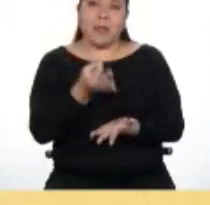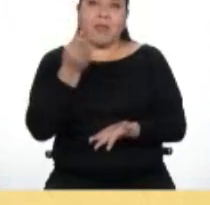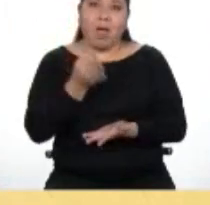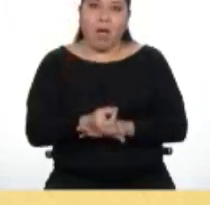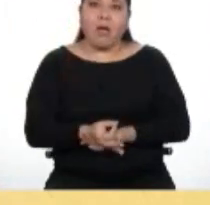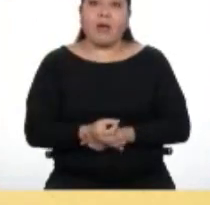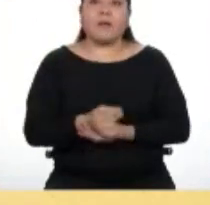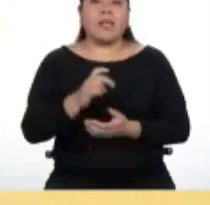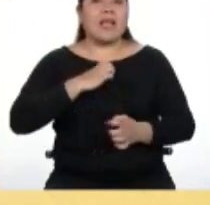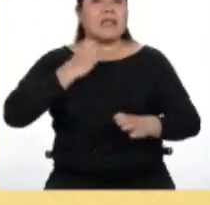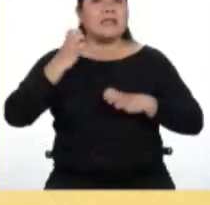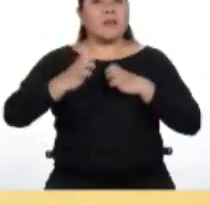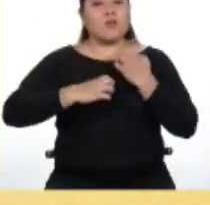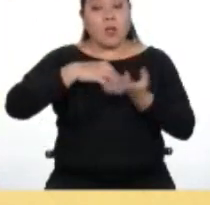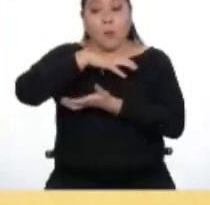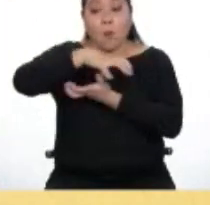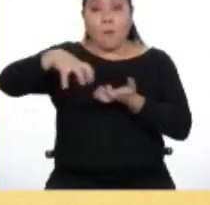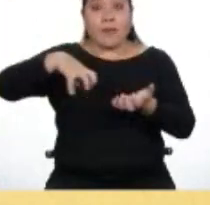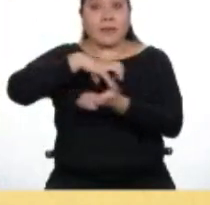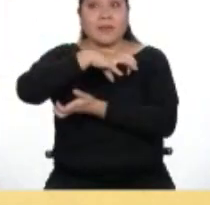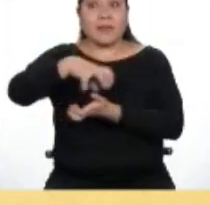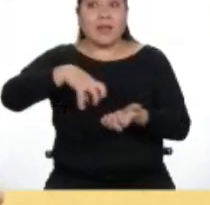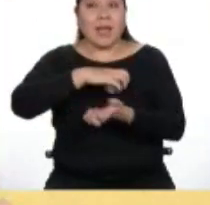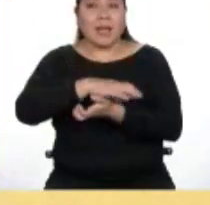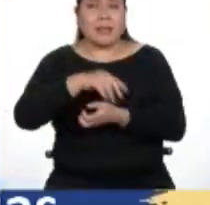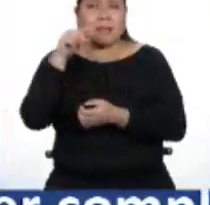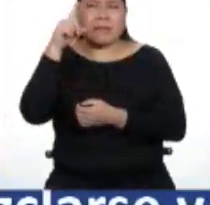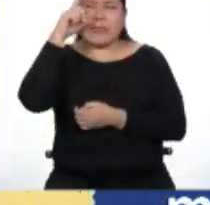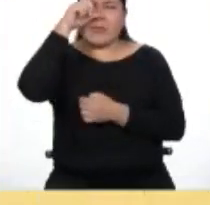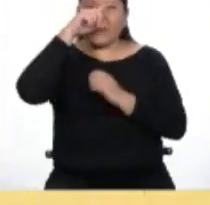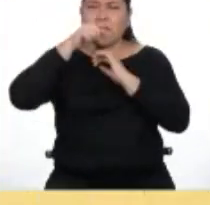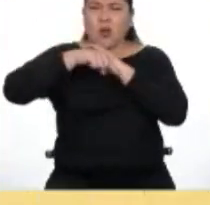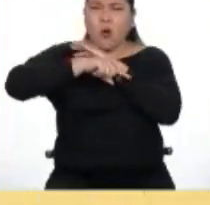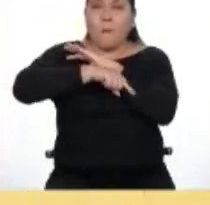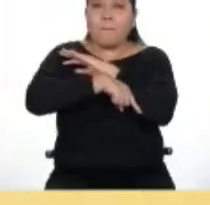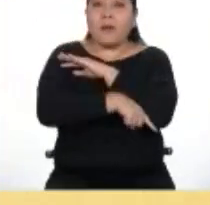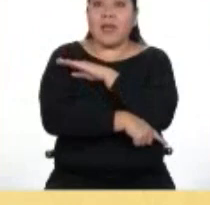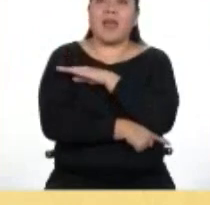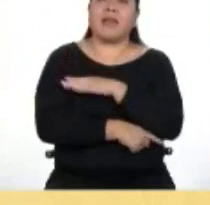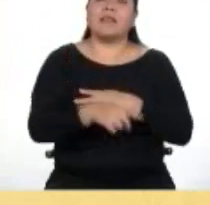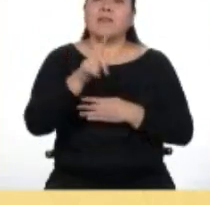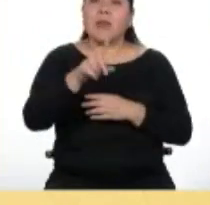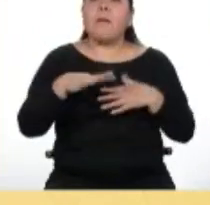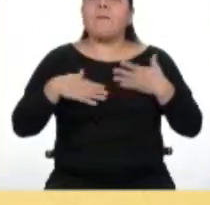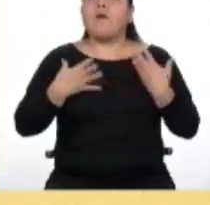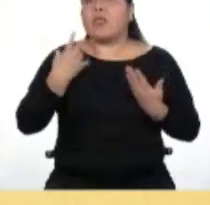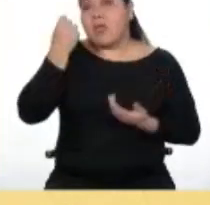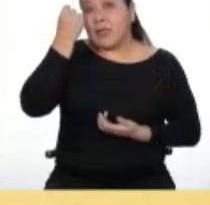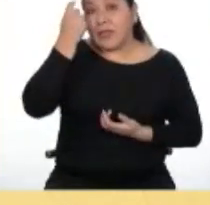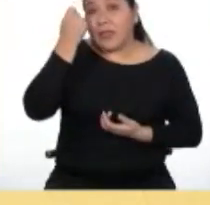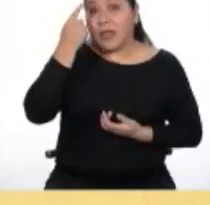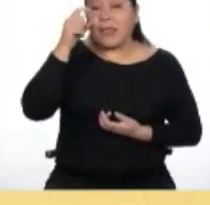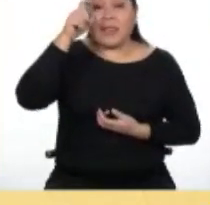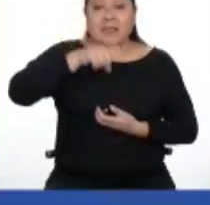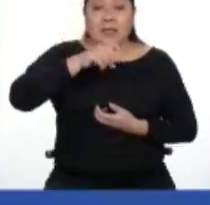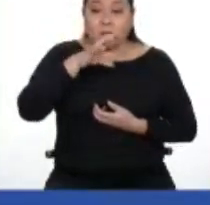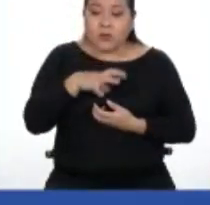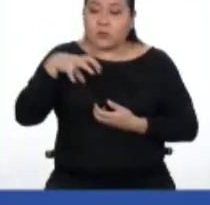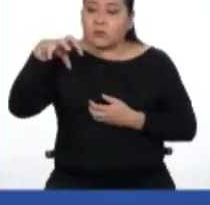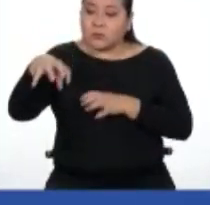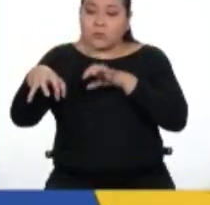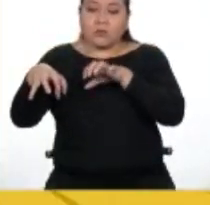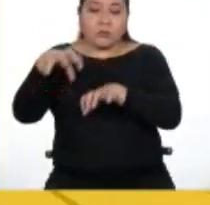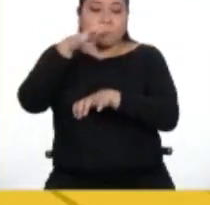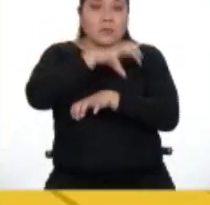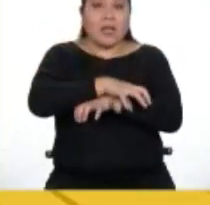emociones pueden mezclarse y llegar a ser muy complejas. Y para poder entenderlas, las hemos clasificado por